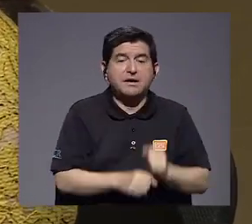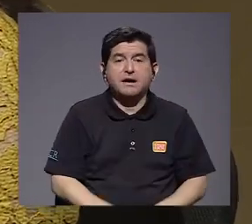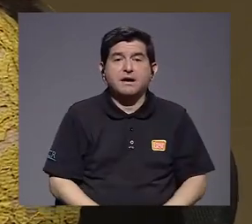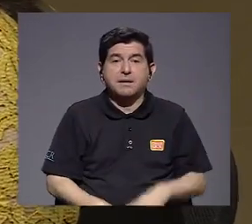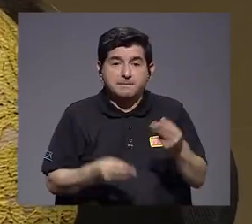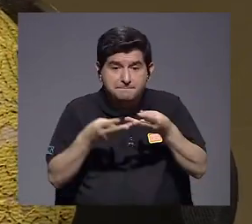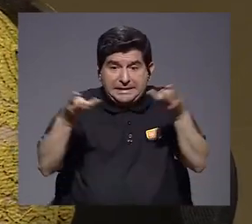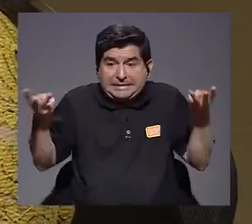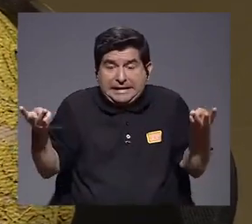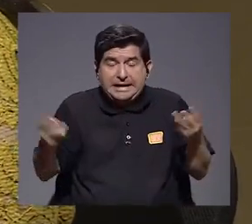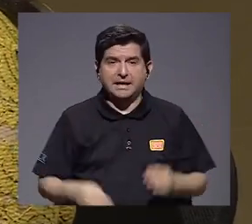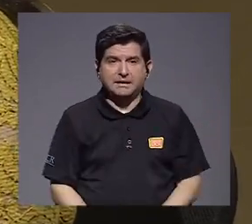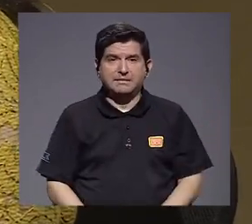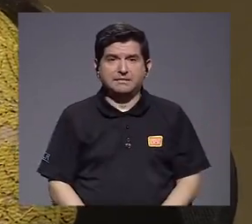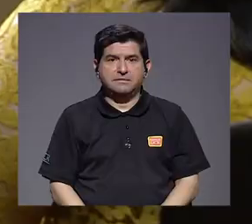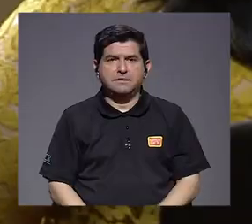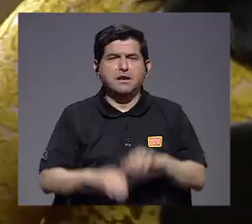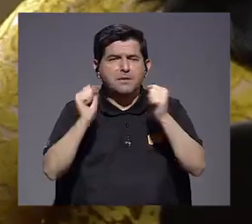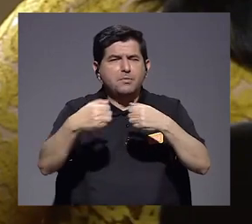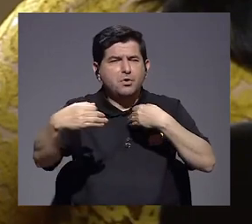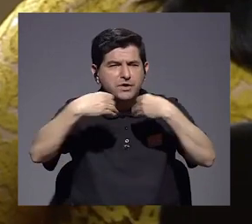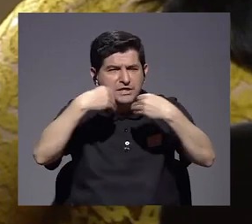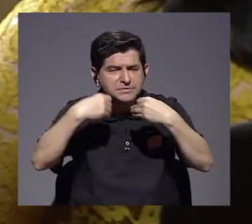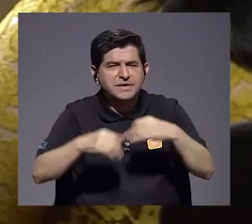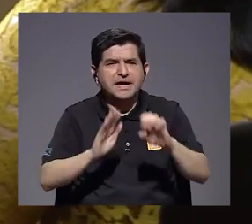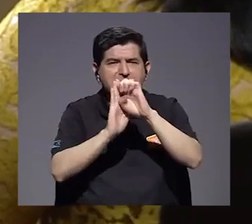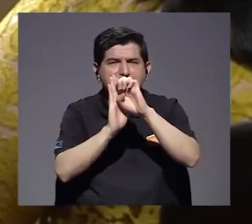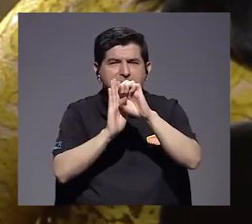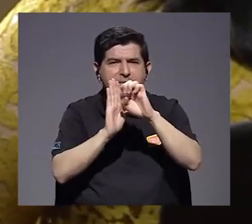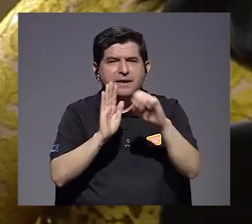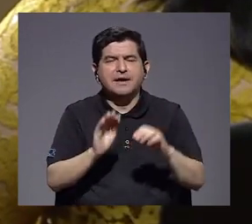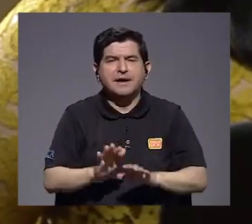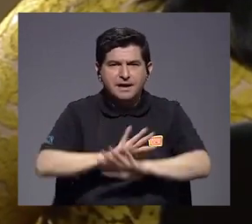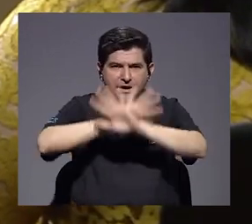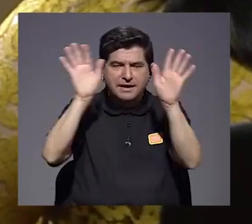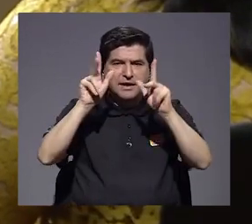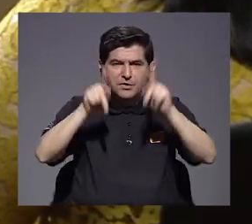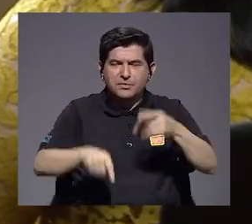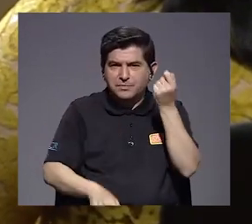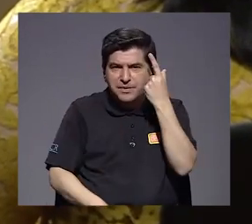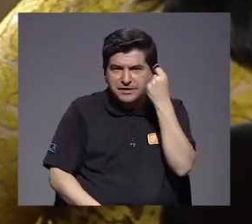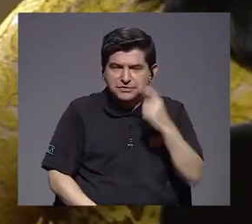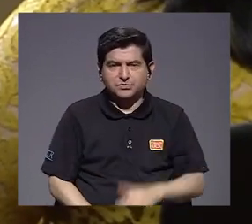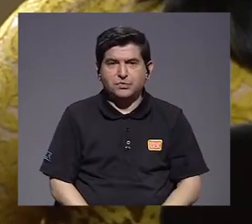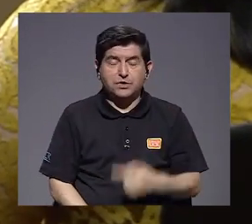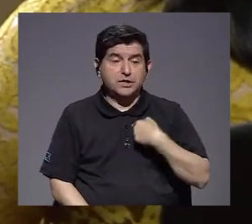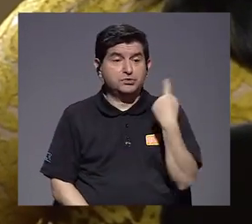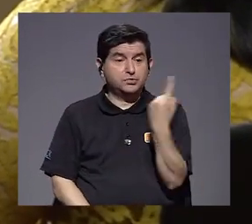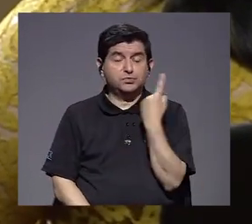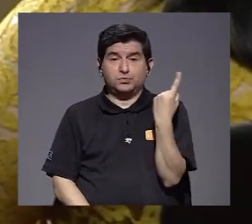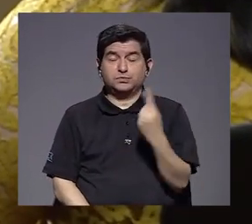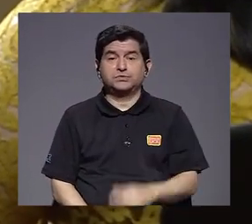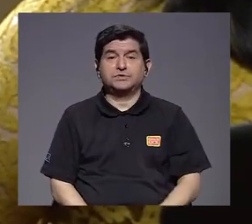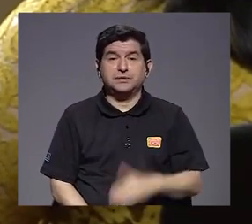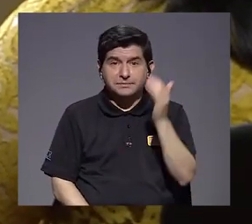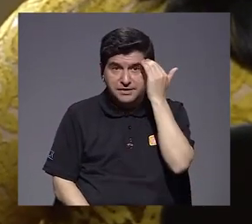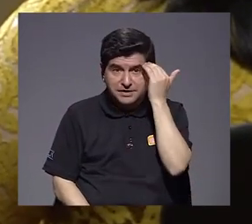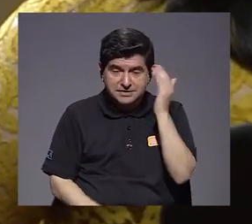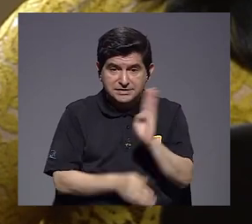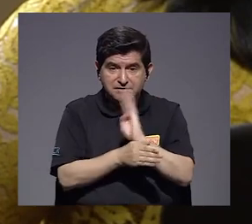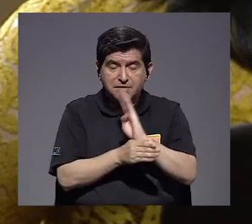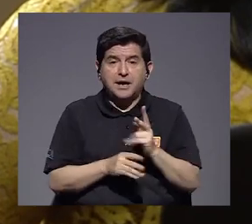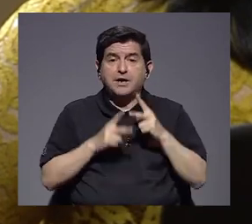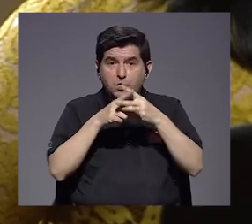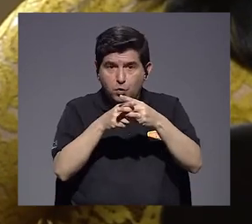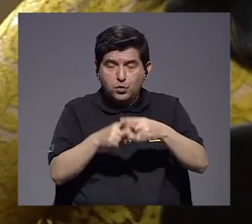insumos, para que puedan tener acceso a equipos. ejemplo muy práctico para que la gente lo entienda, porque uno siempre que sabe que un